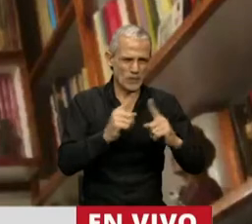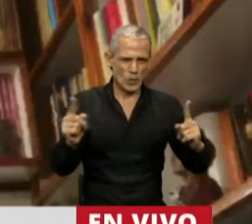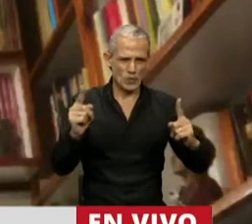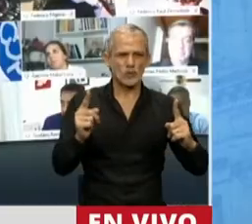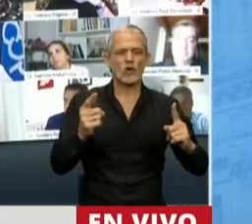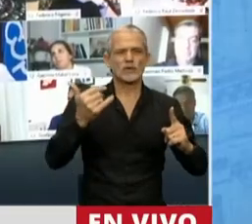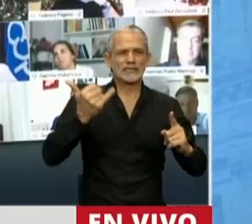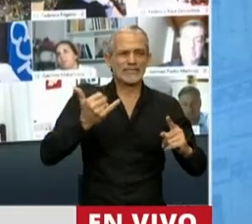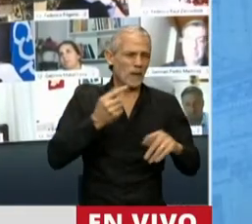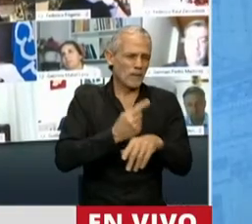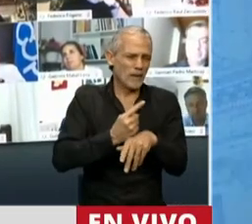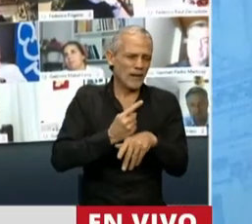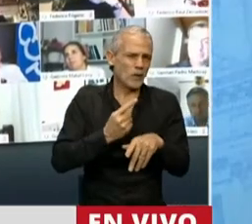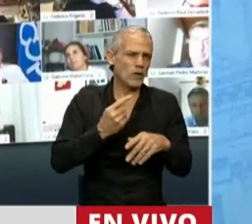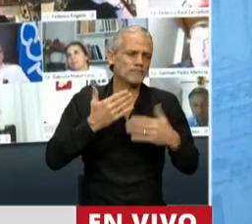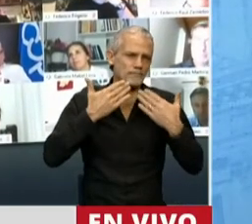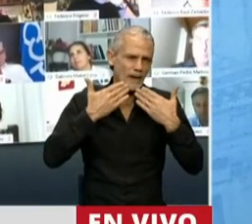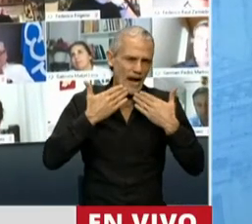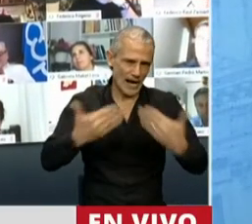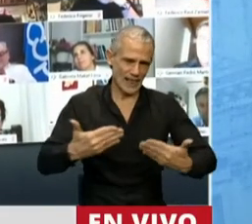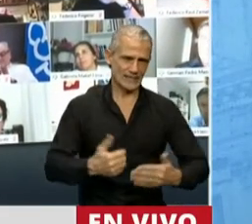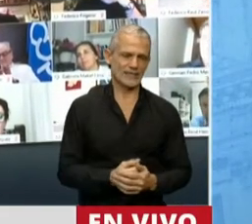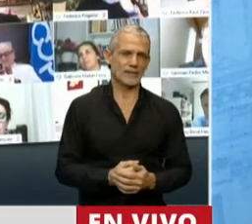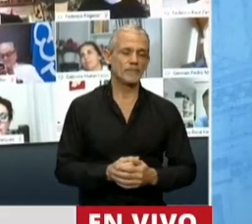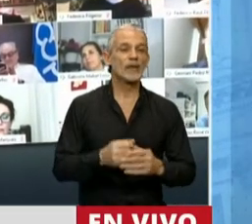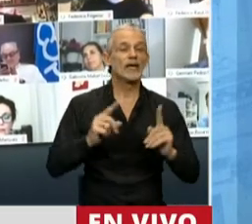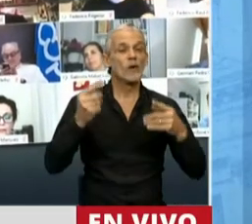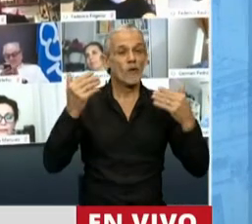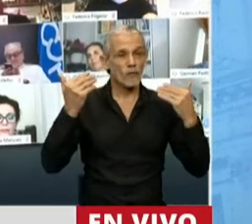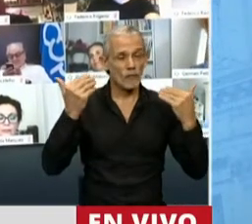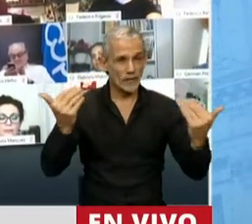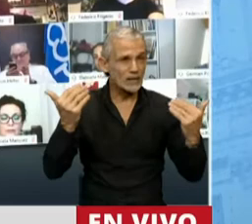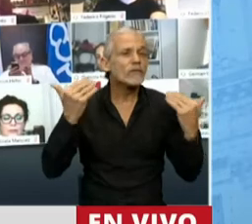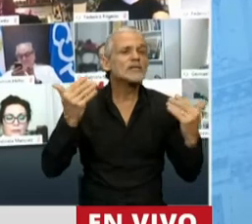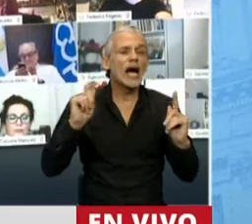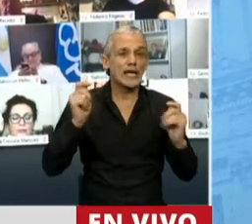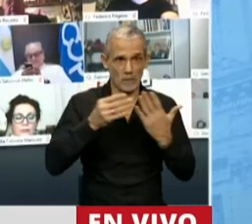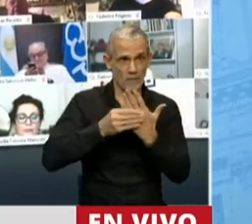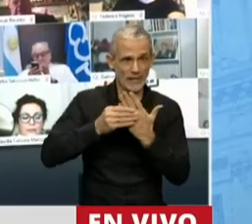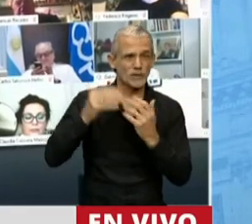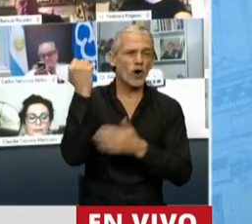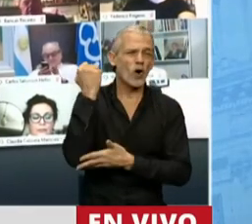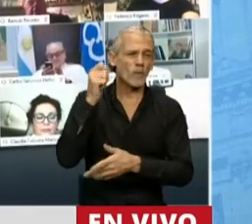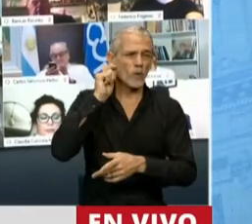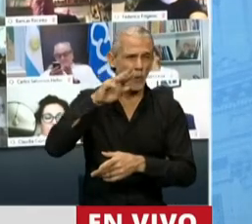primero que nada, para agradecer, para felicitar al ministro Guzmán,